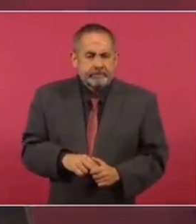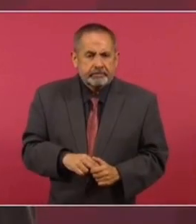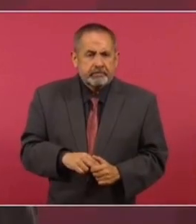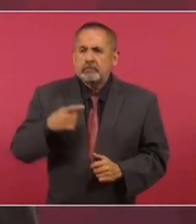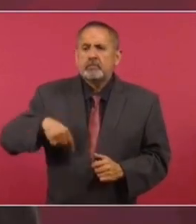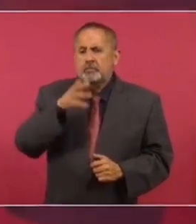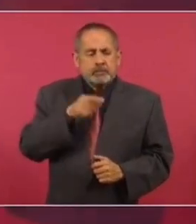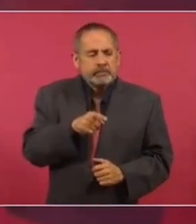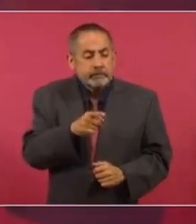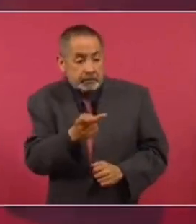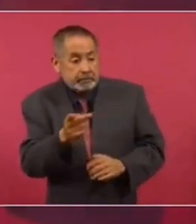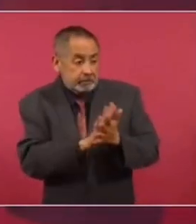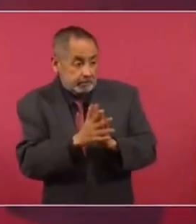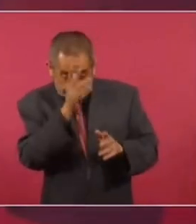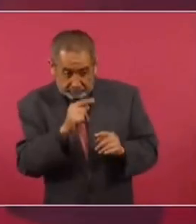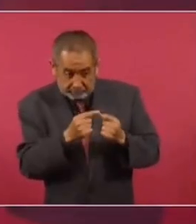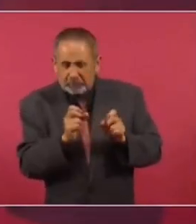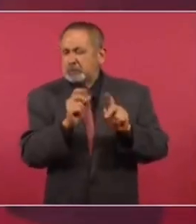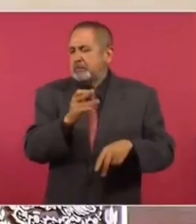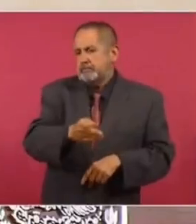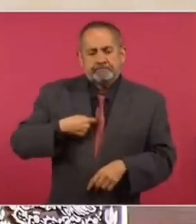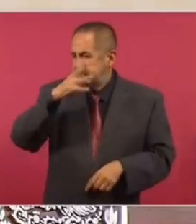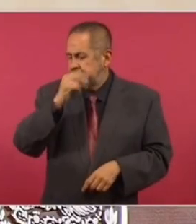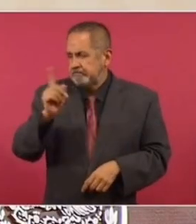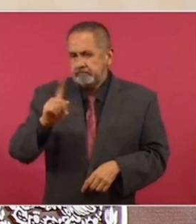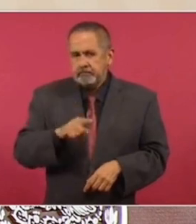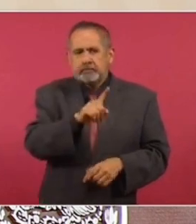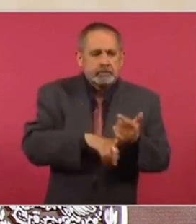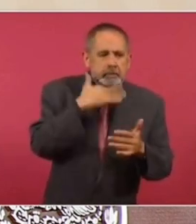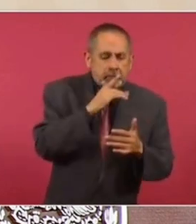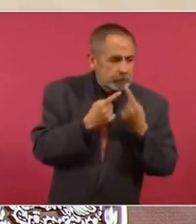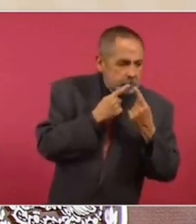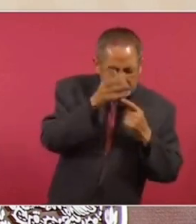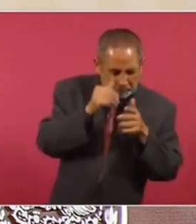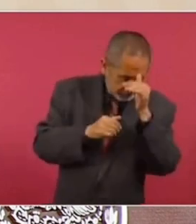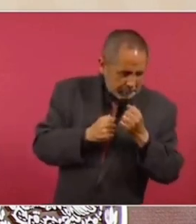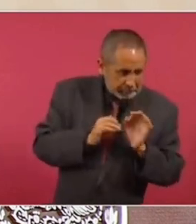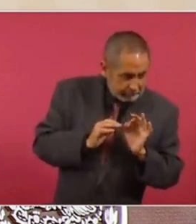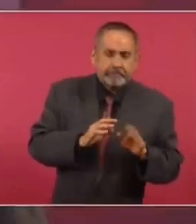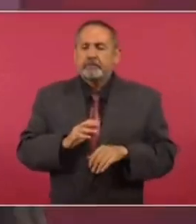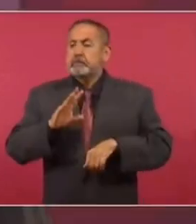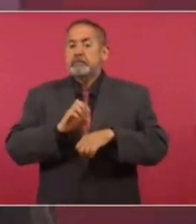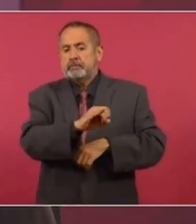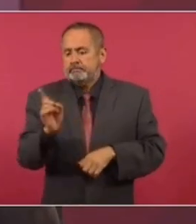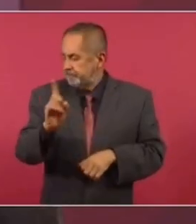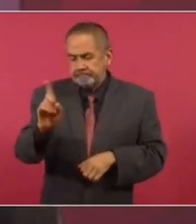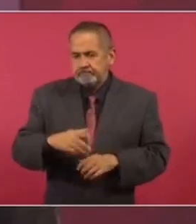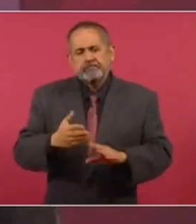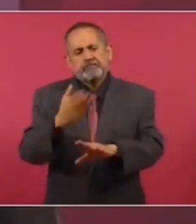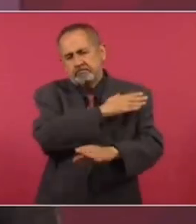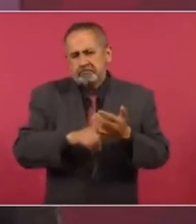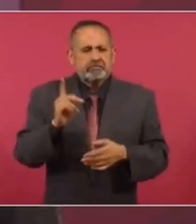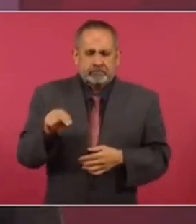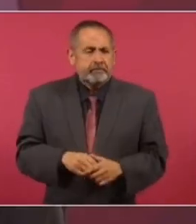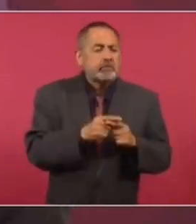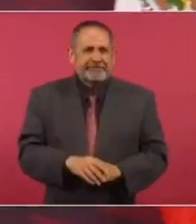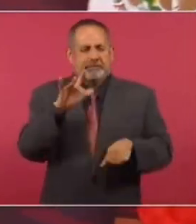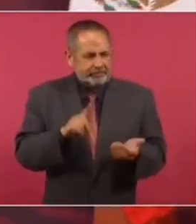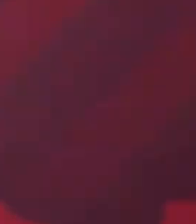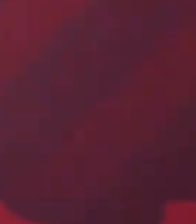no podemos aceptar esos enjuagues. Eso era de la época del PRIAN.